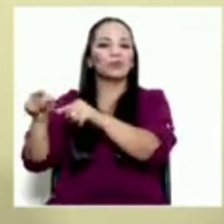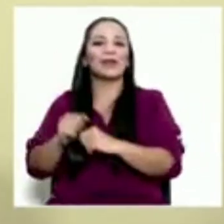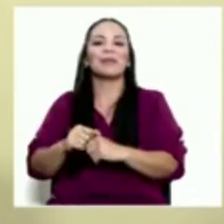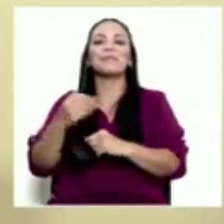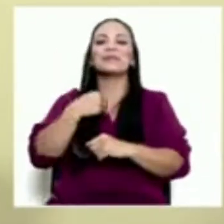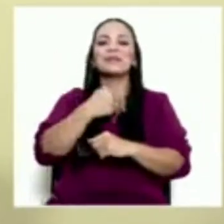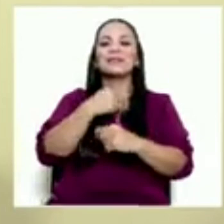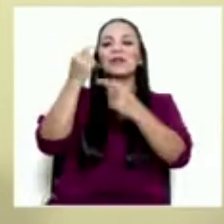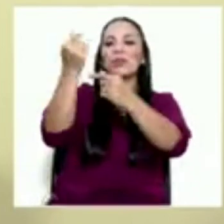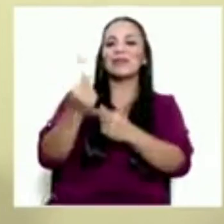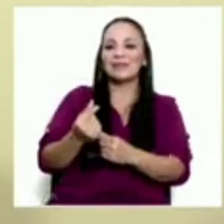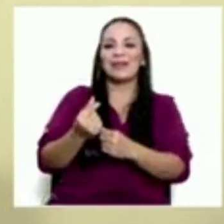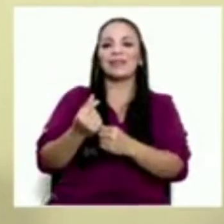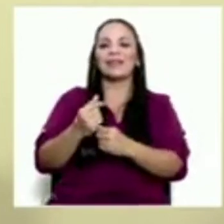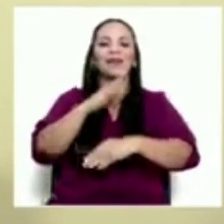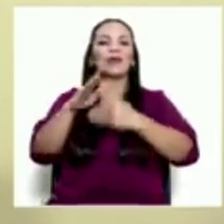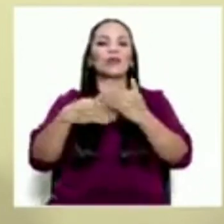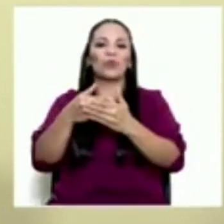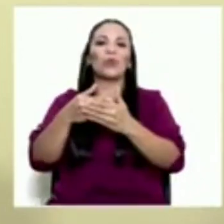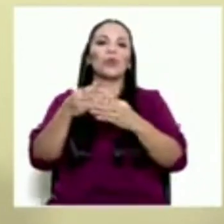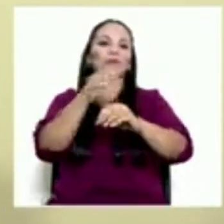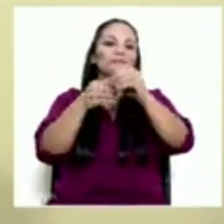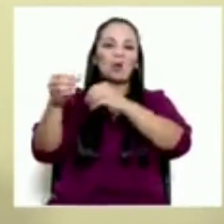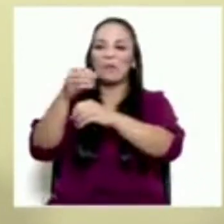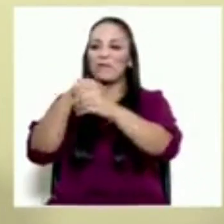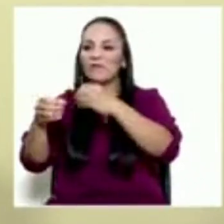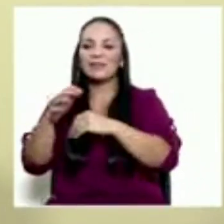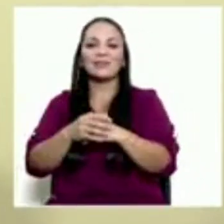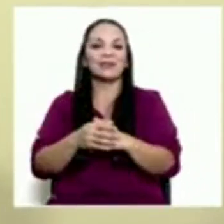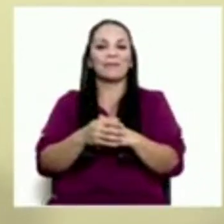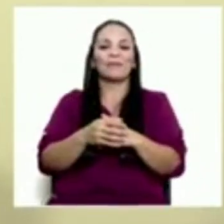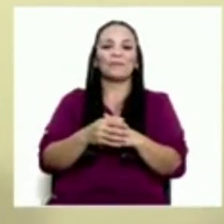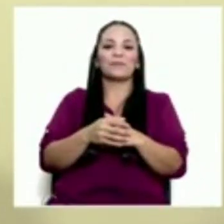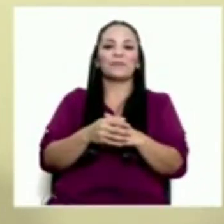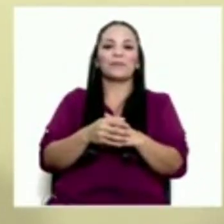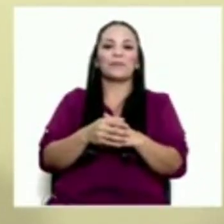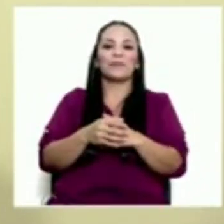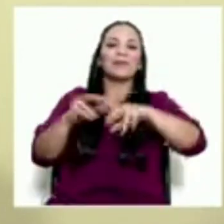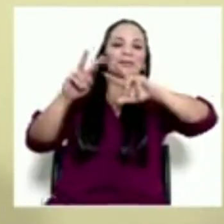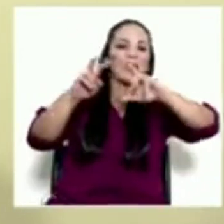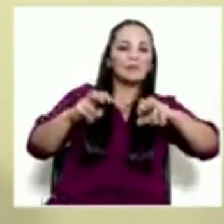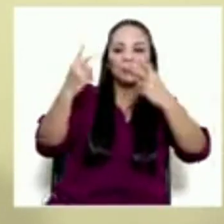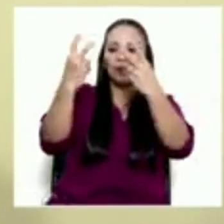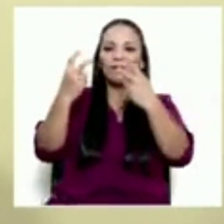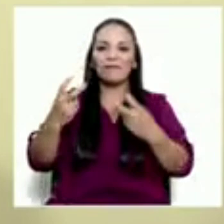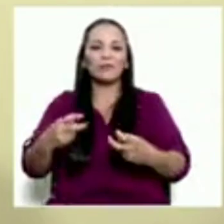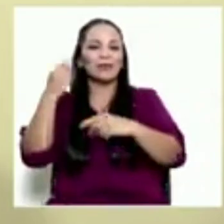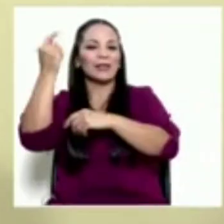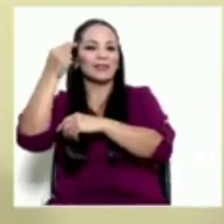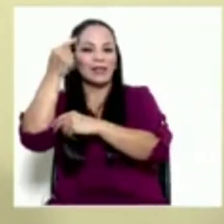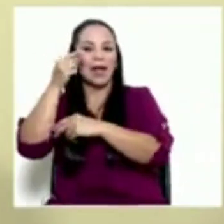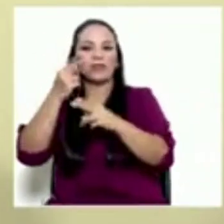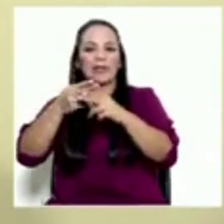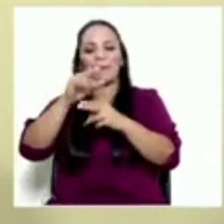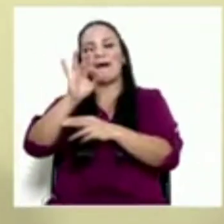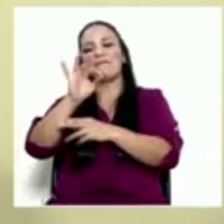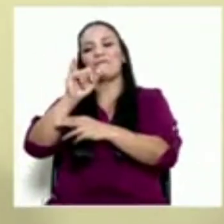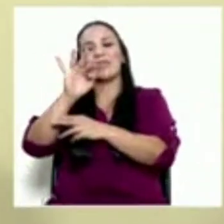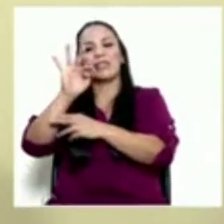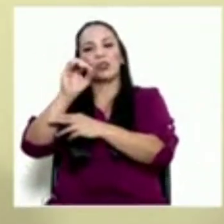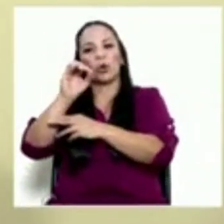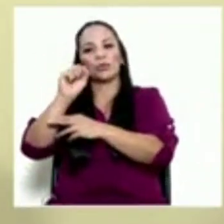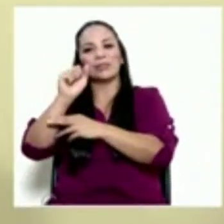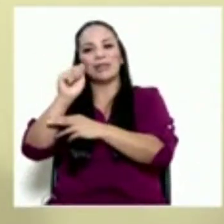al Ministerio de Hacienda, a los operadores, al Servicio Fitosanitario del Estado, a quienes bajan las